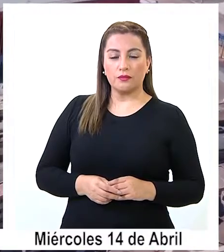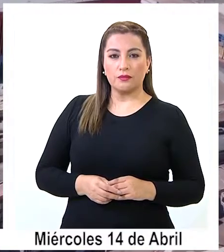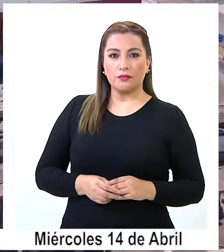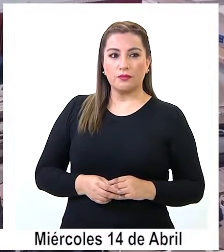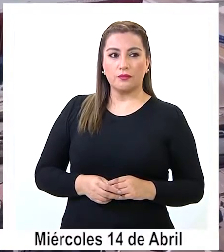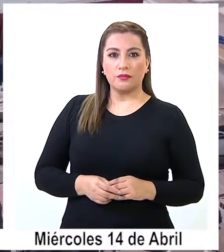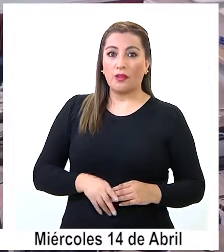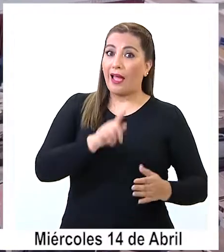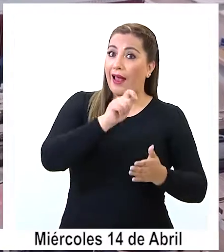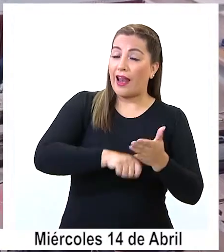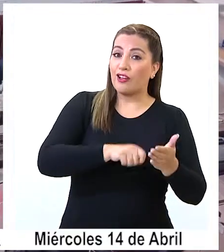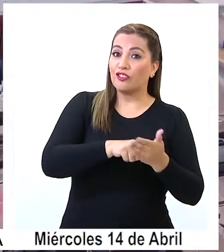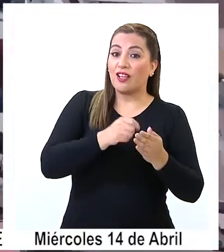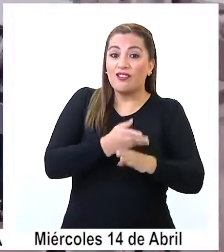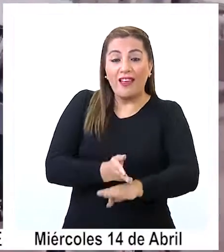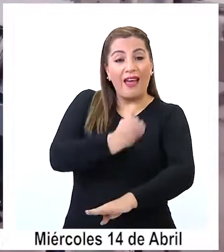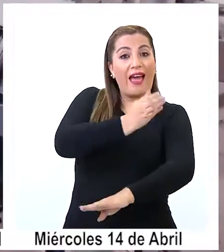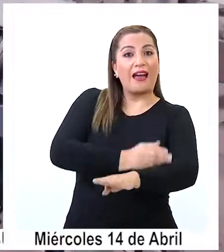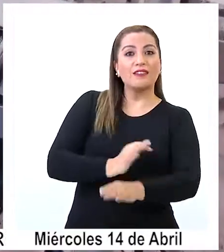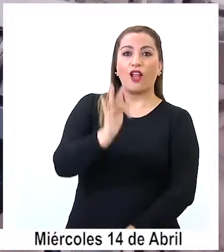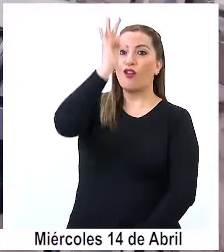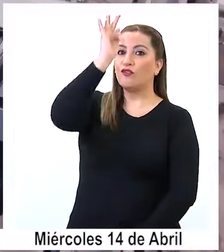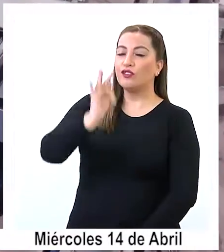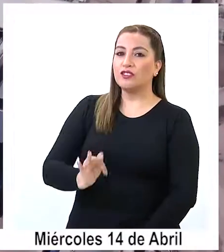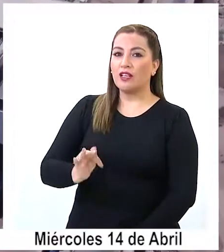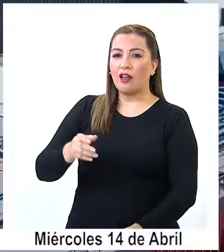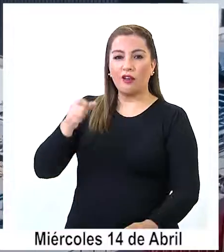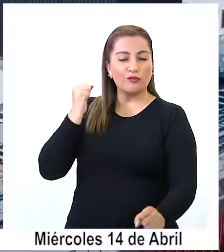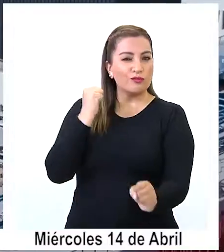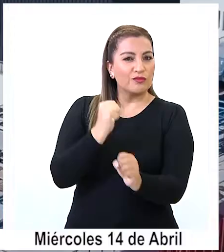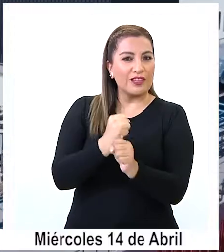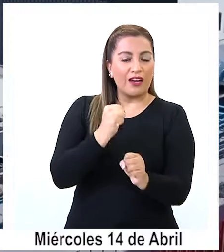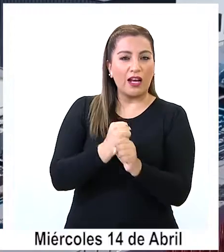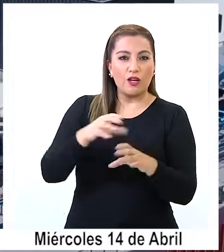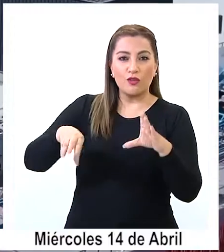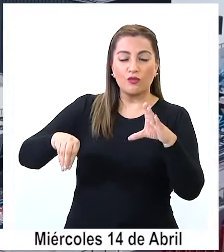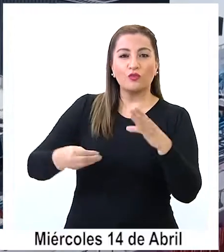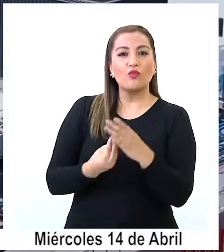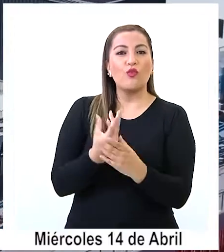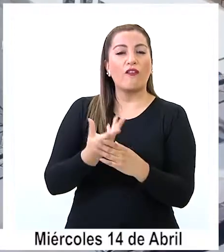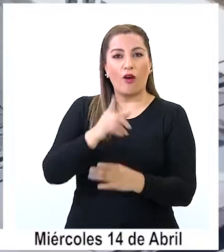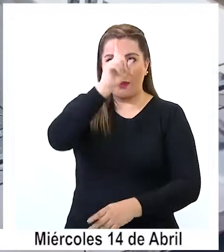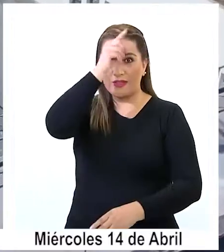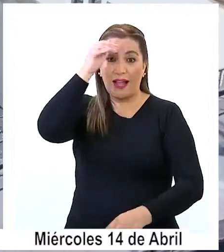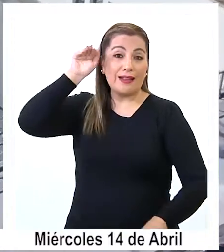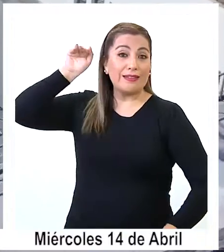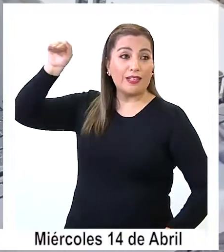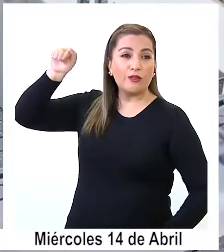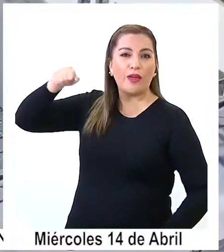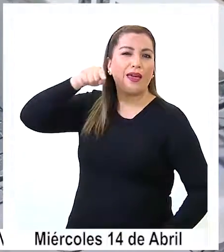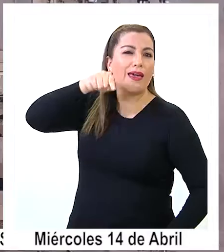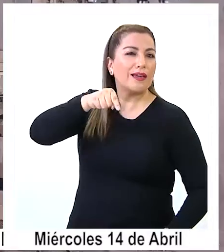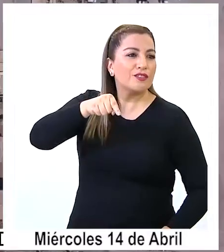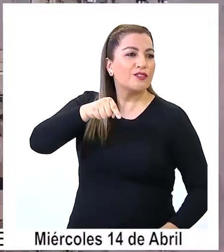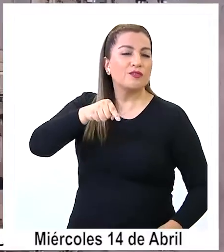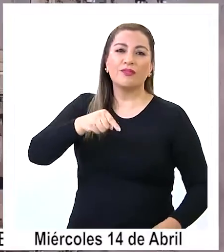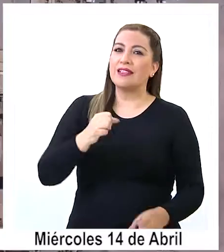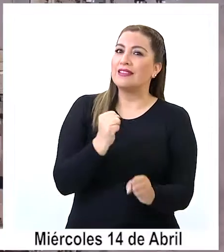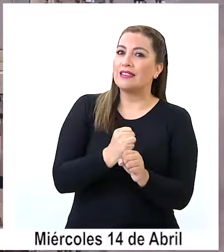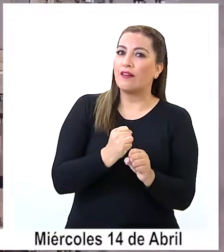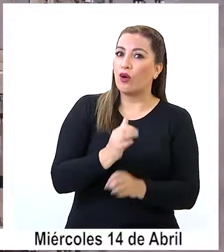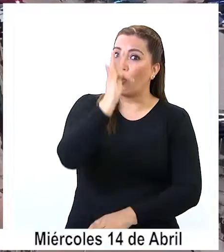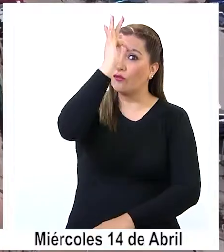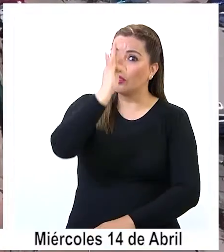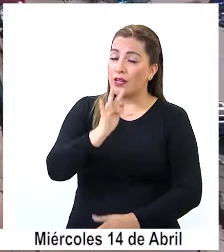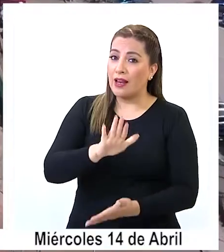La contratación adelantada del personal que está destinado al nuevo hospital de alto auspicio es una de las fórmulas que los